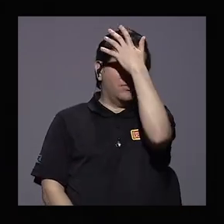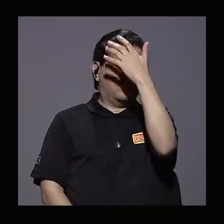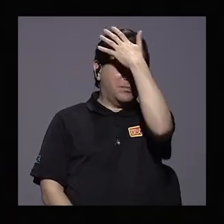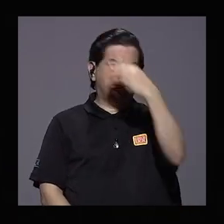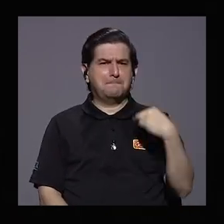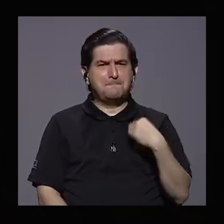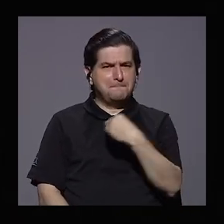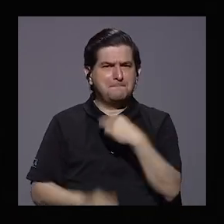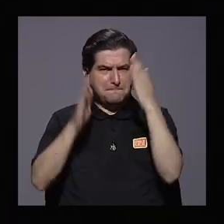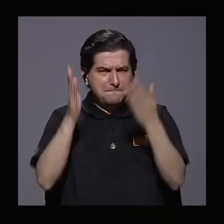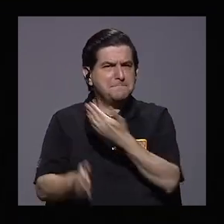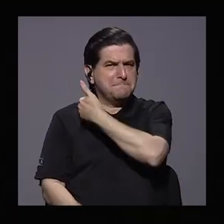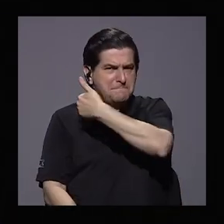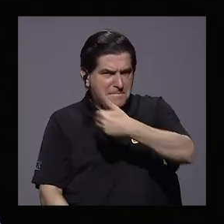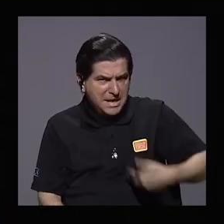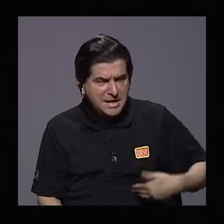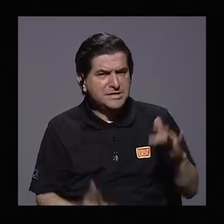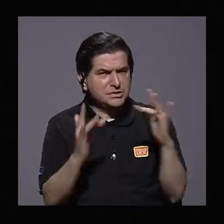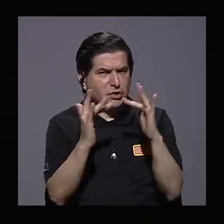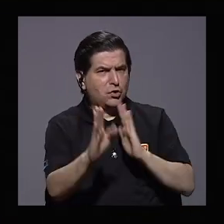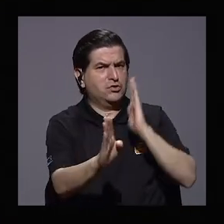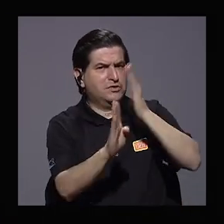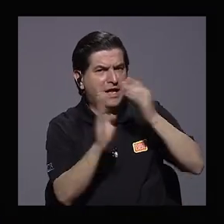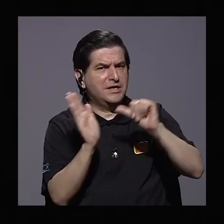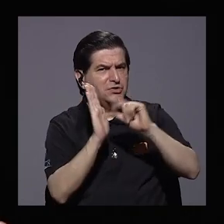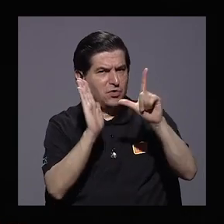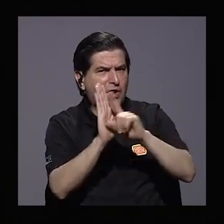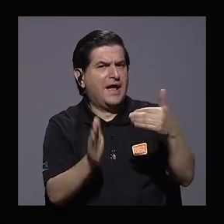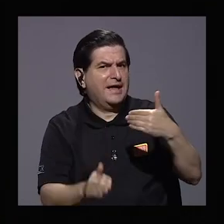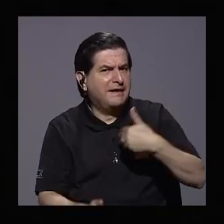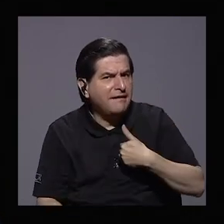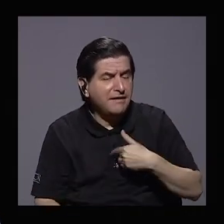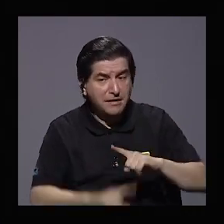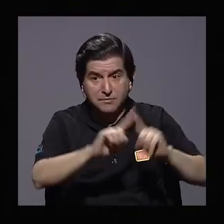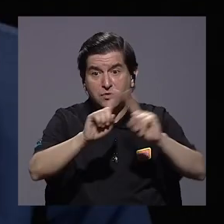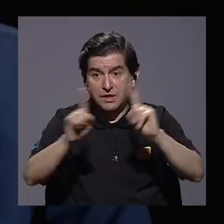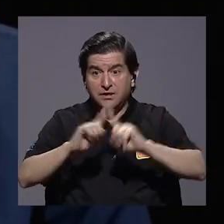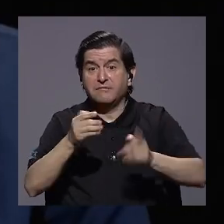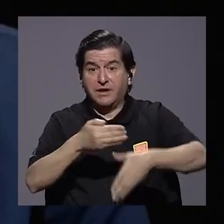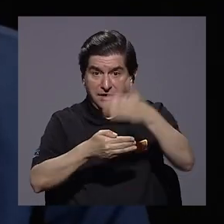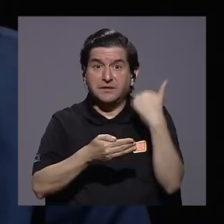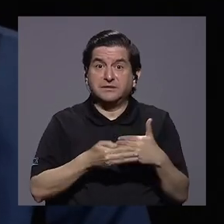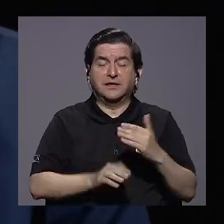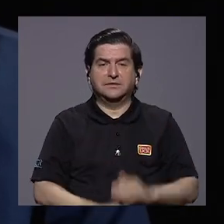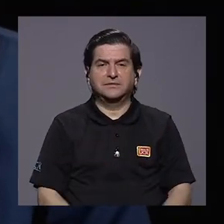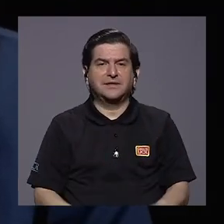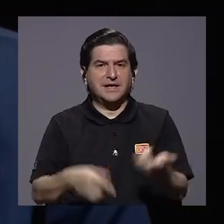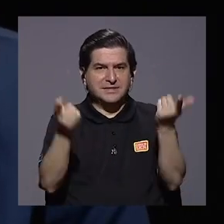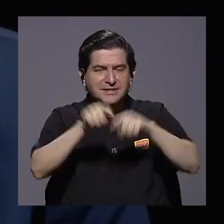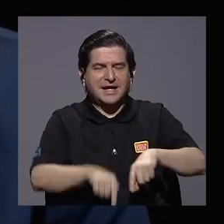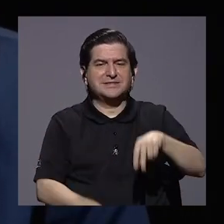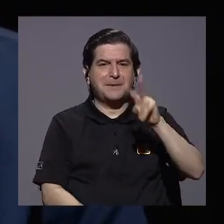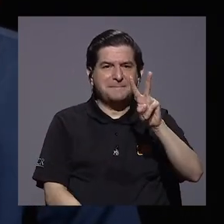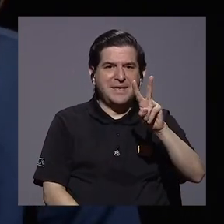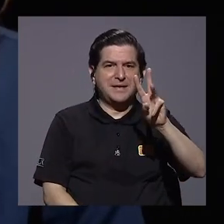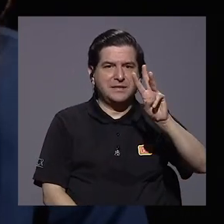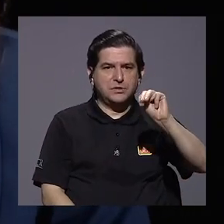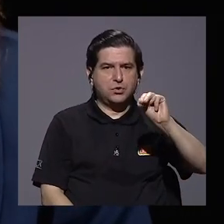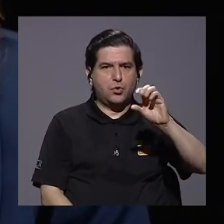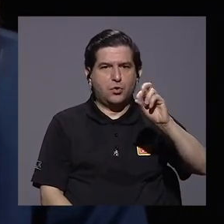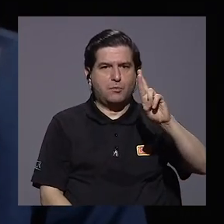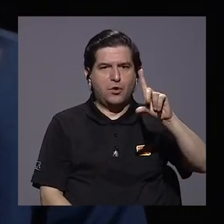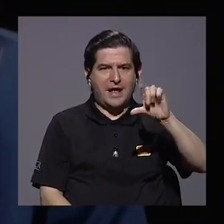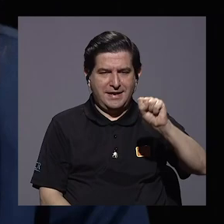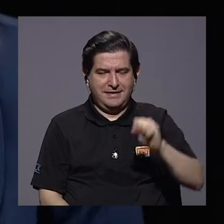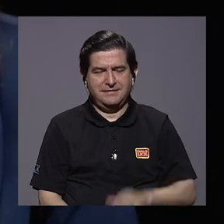ministro de la Presidencia que tenga contacto directo con la Asamblea? ¿Por qué es han pasado varios, Doña Soyla? En el caso de Don Víctor Morales, probablemente